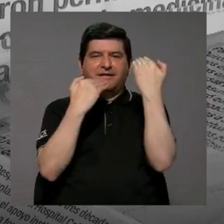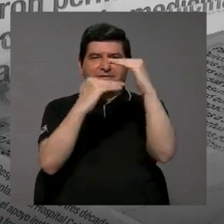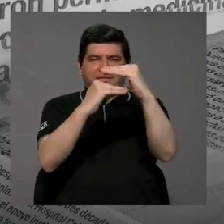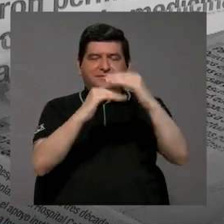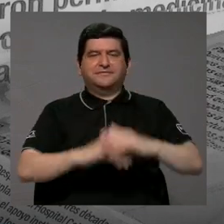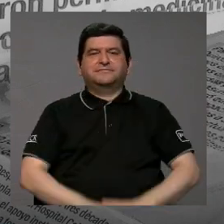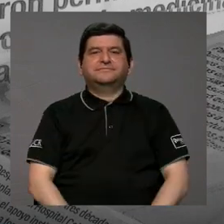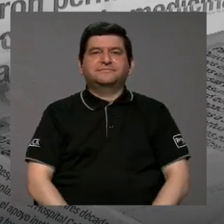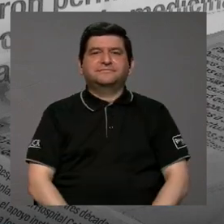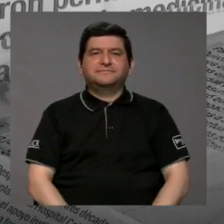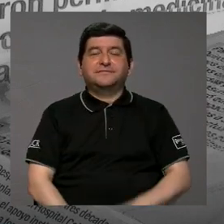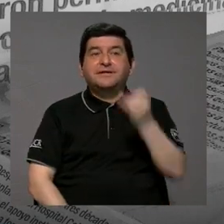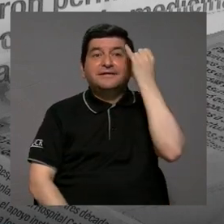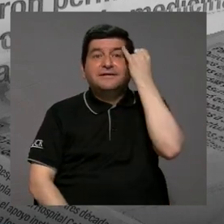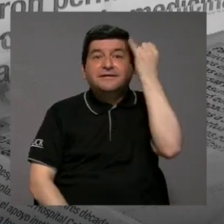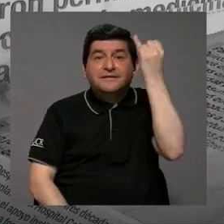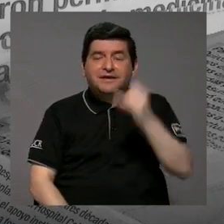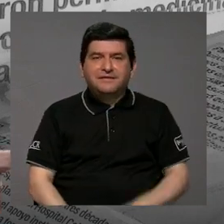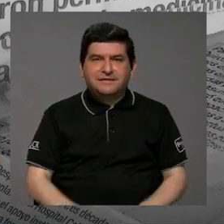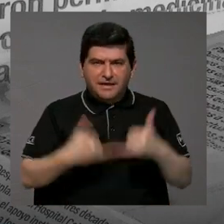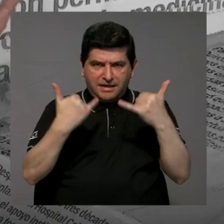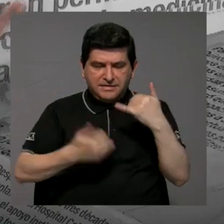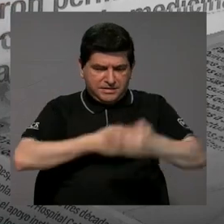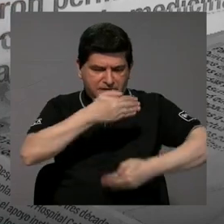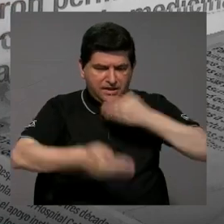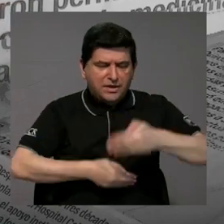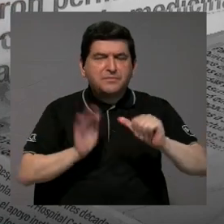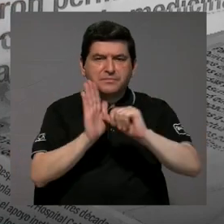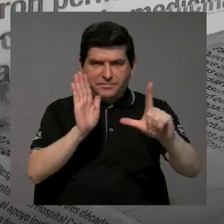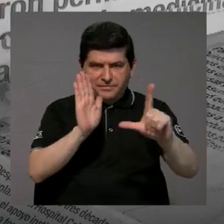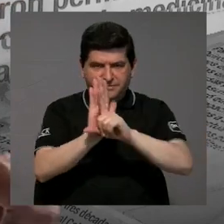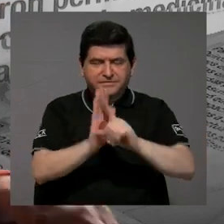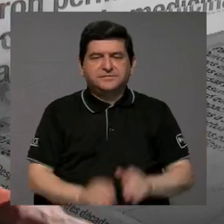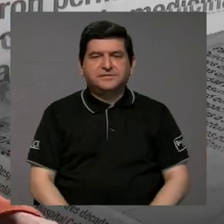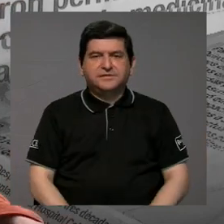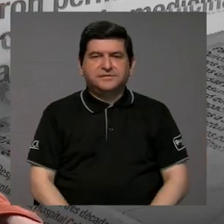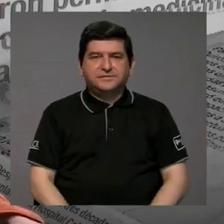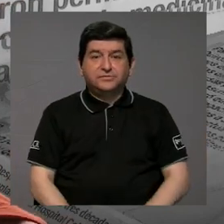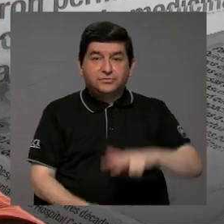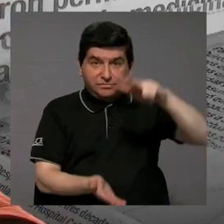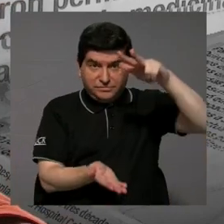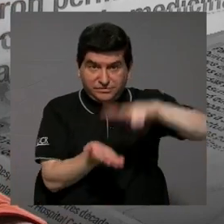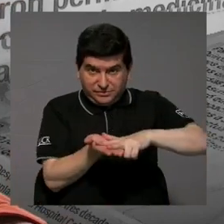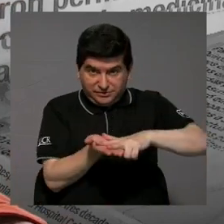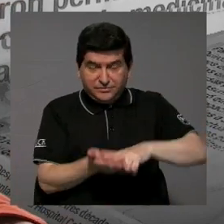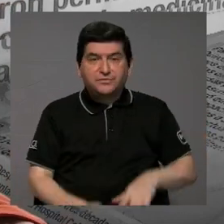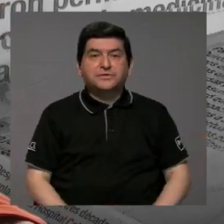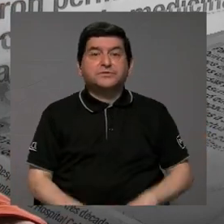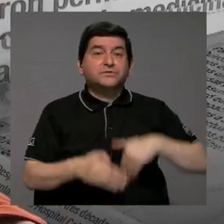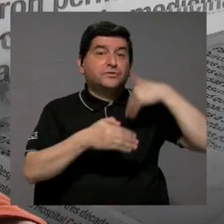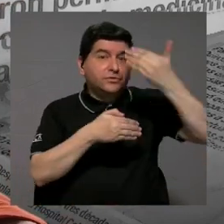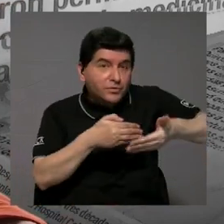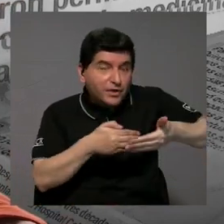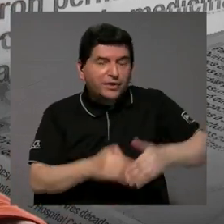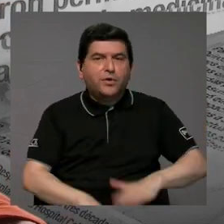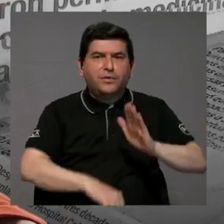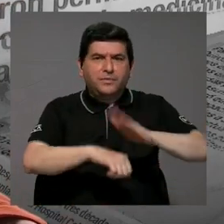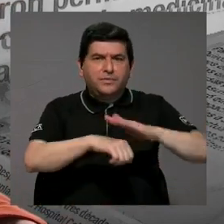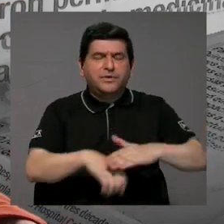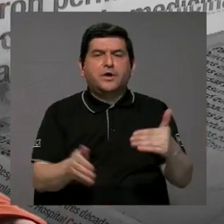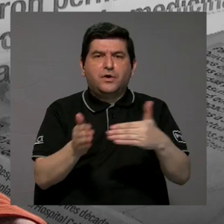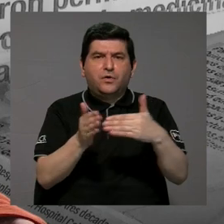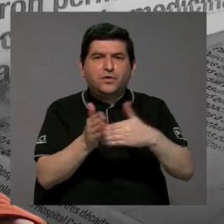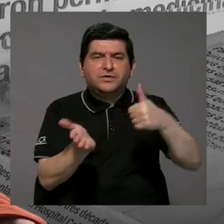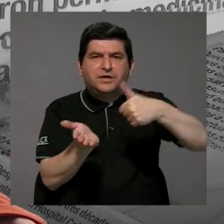limitada. La iniciativa se encuentra en la corriente legislativa y de ser aprobada permitiría